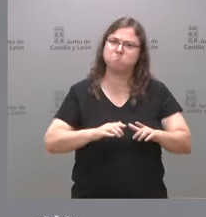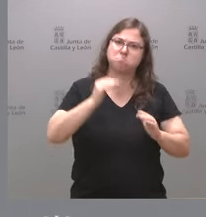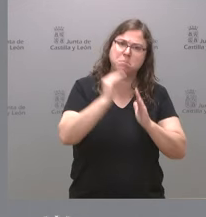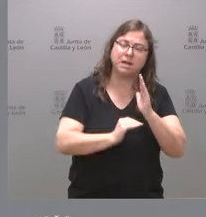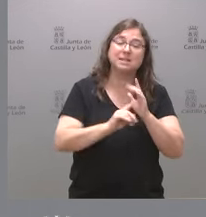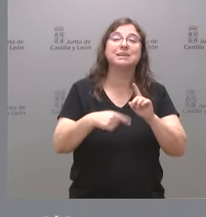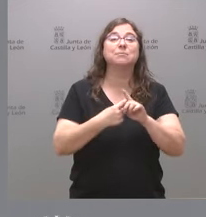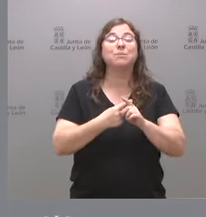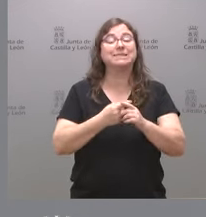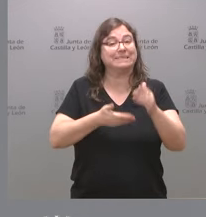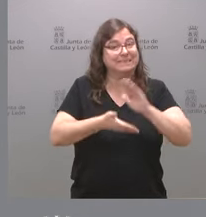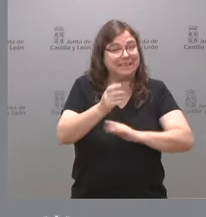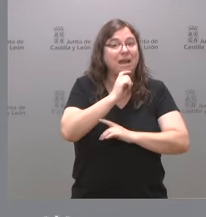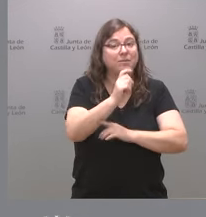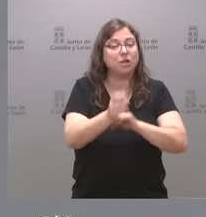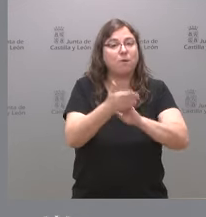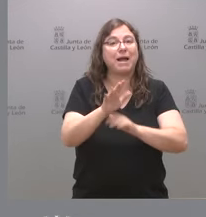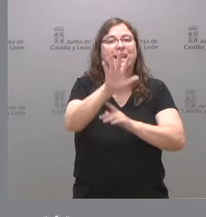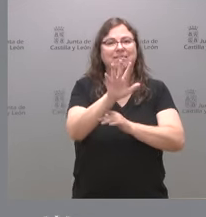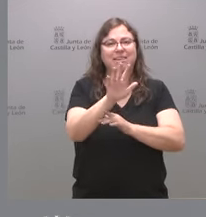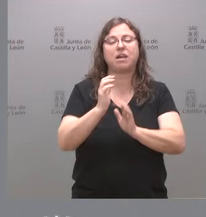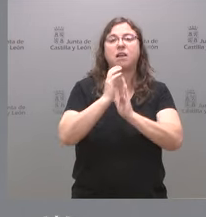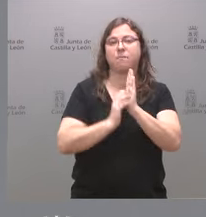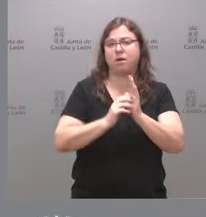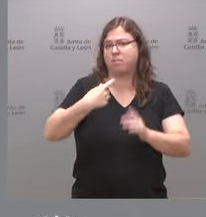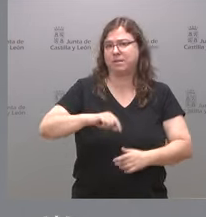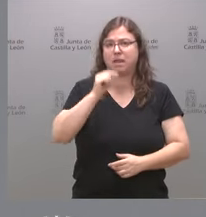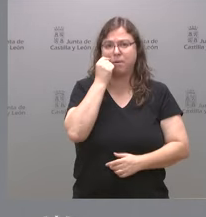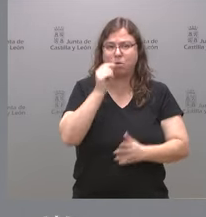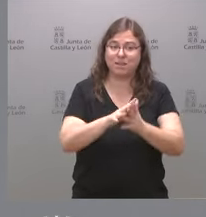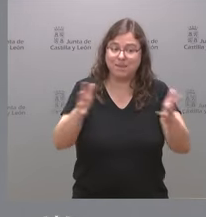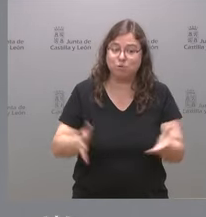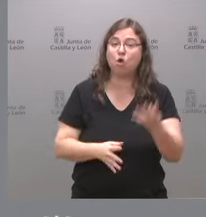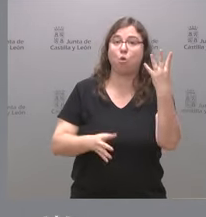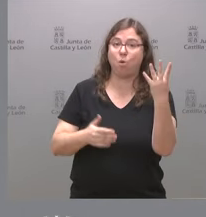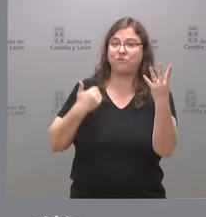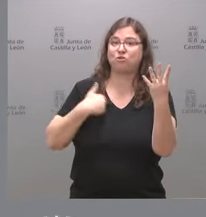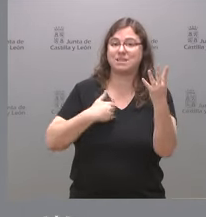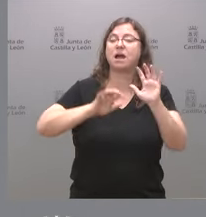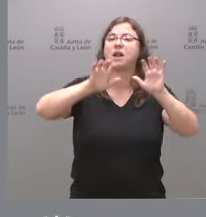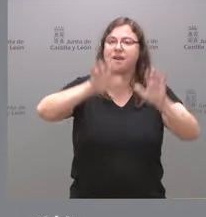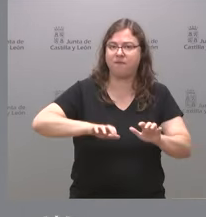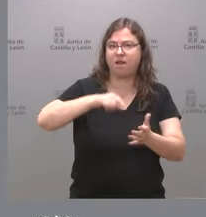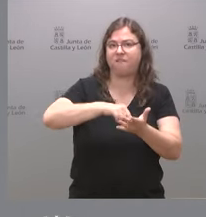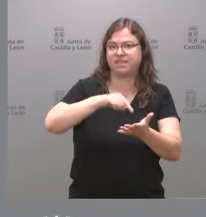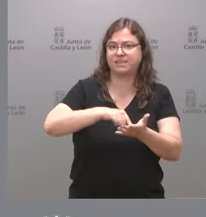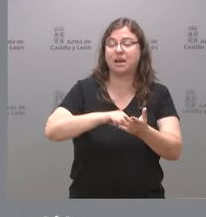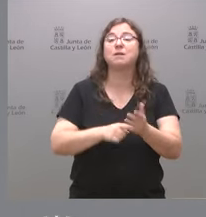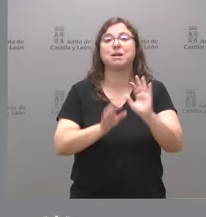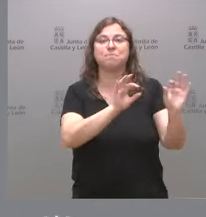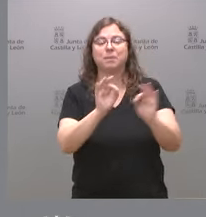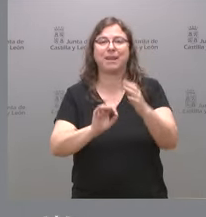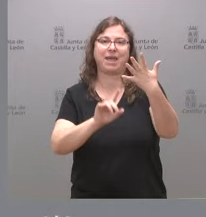comprometió una quinta rebaja fiscal. Por tanto, el presidente Alfonso Fernández de Mañueco ha impulsado cuatro paquetes de rebajas fiscales y ha comprometido una quinta